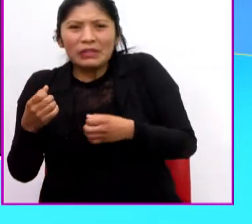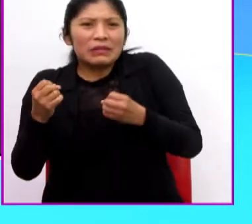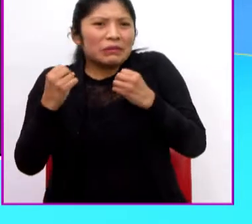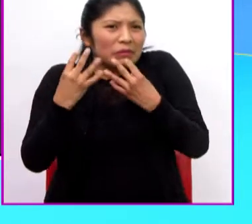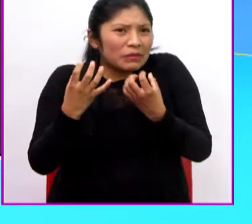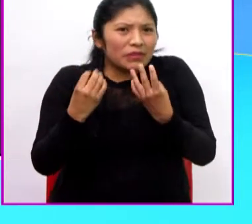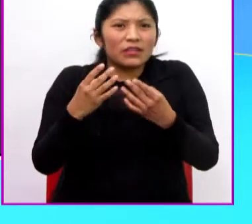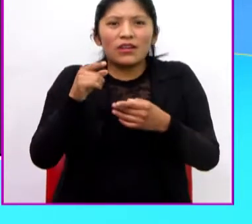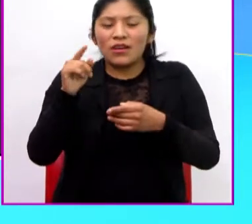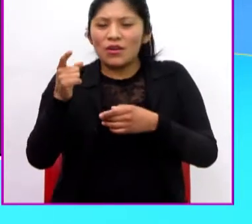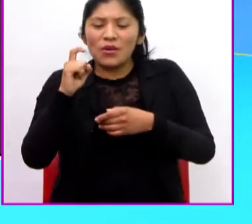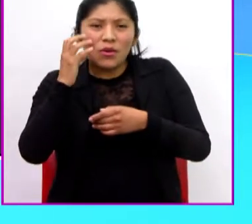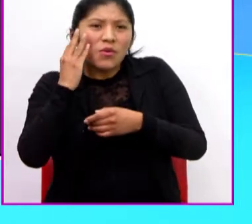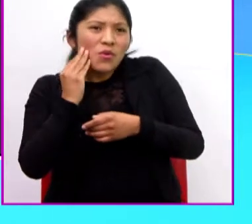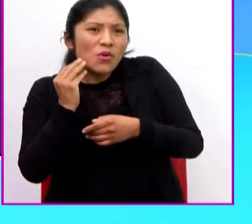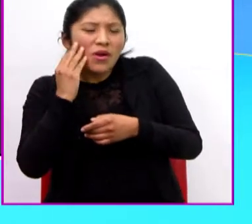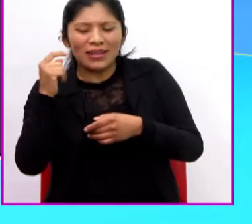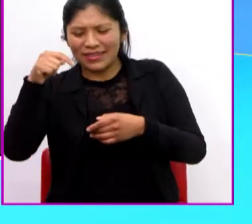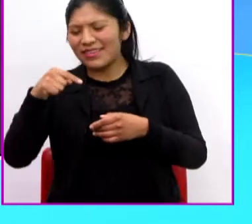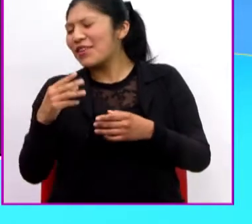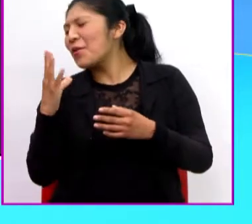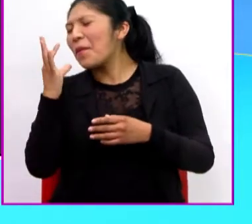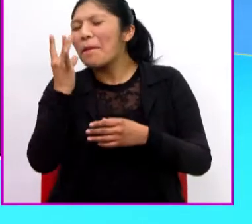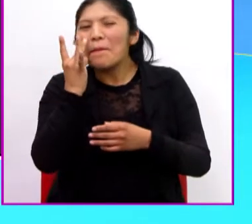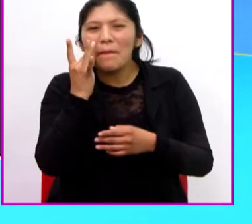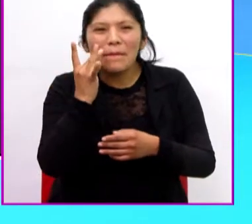Los duraznos aquí son los más ricos.